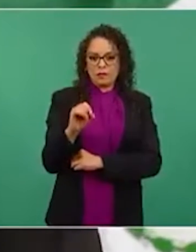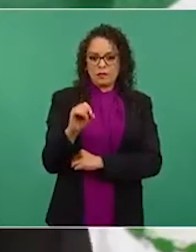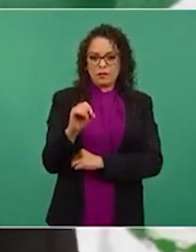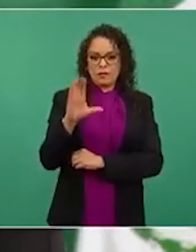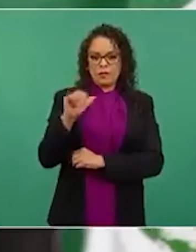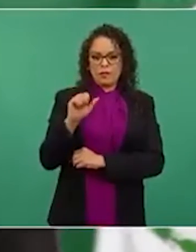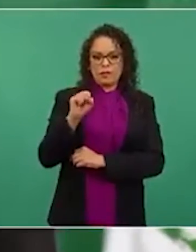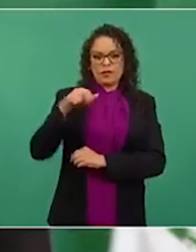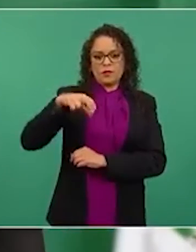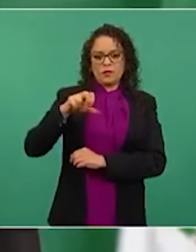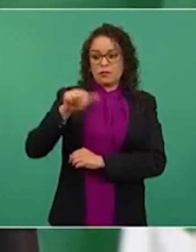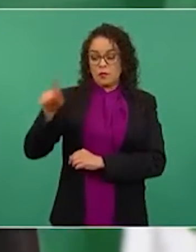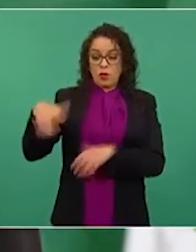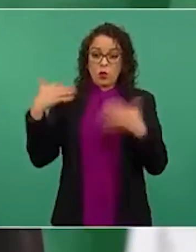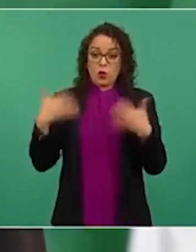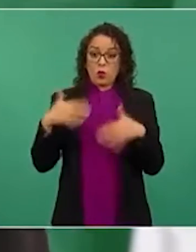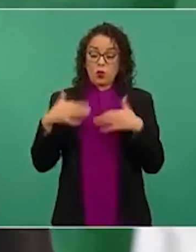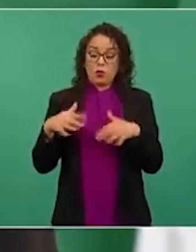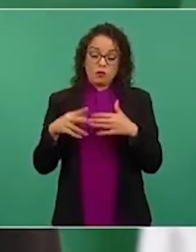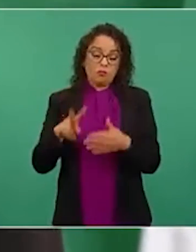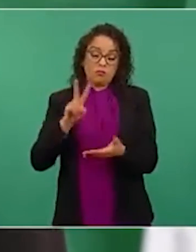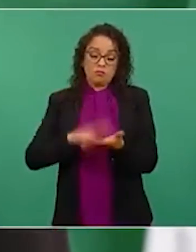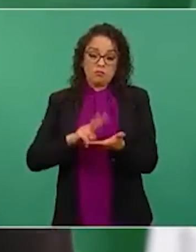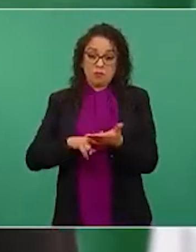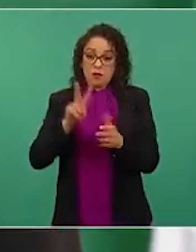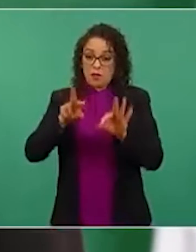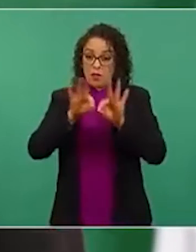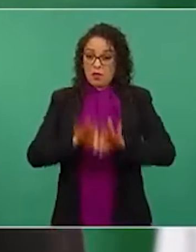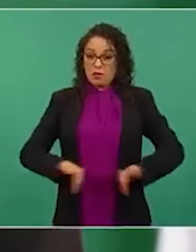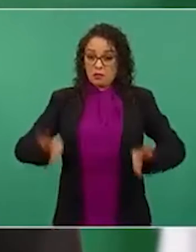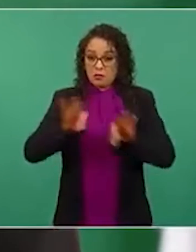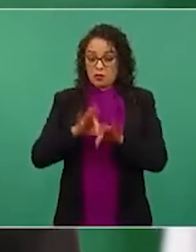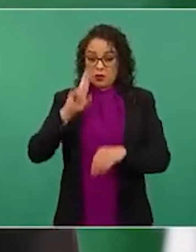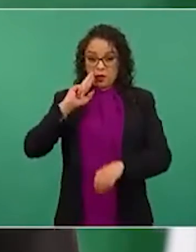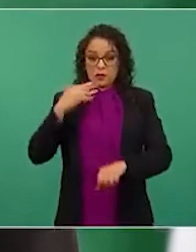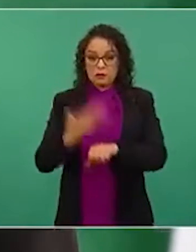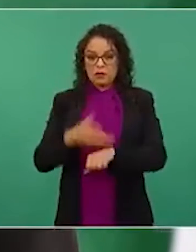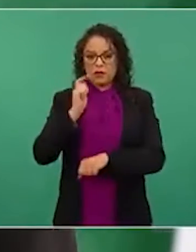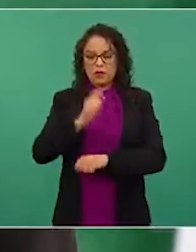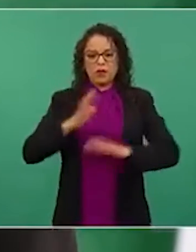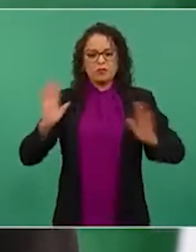el responsable de impulsar